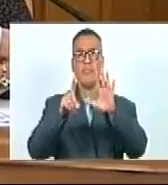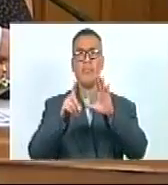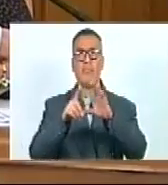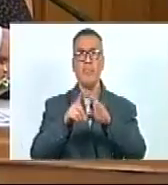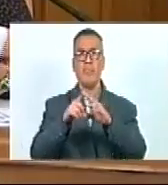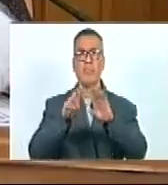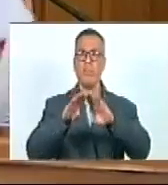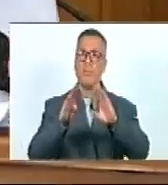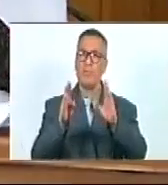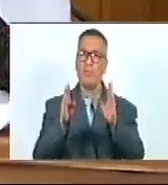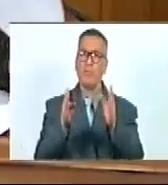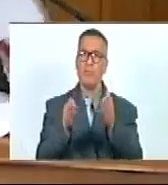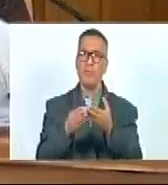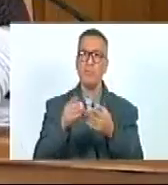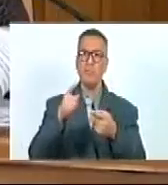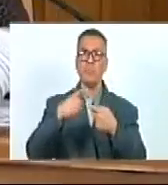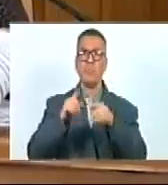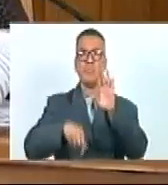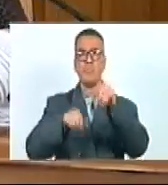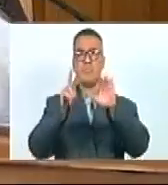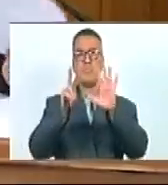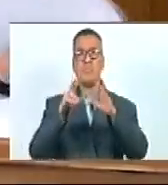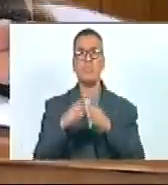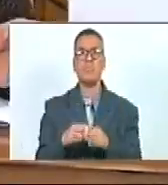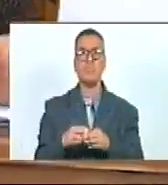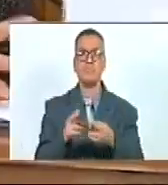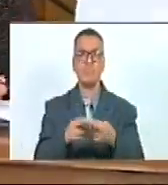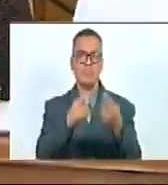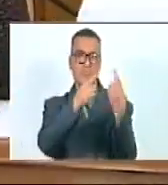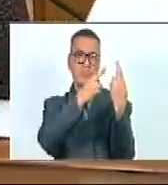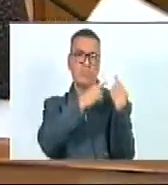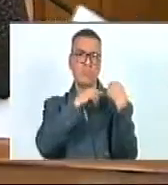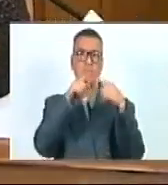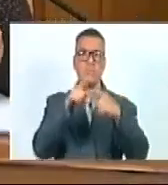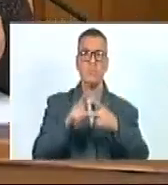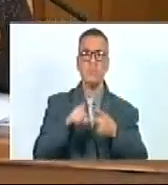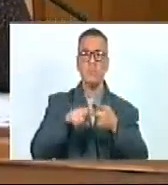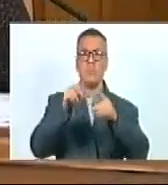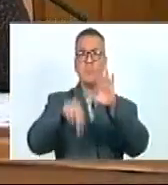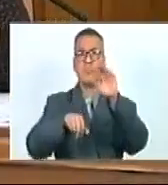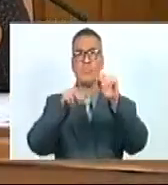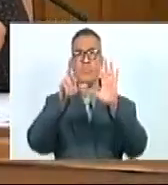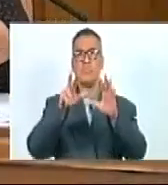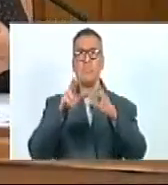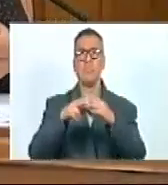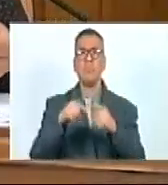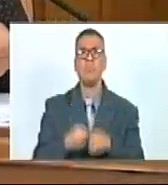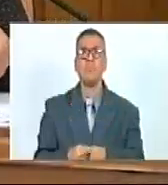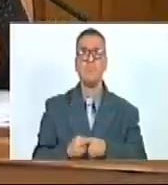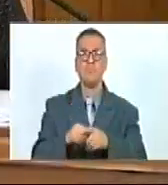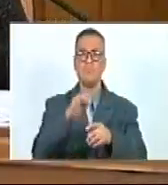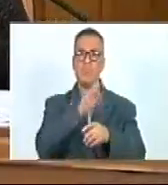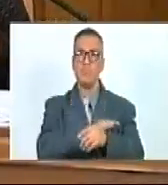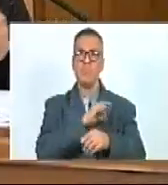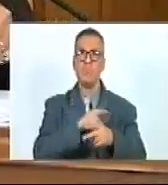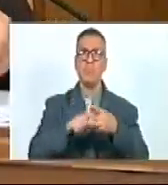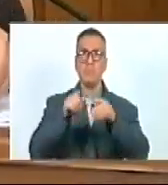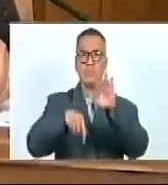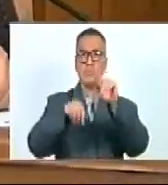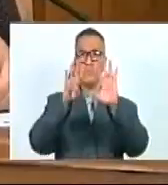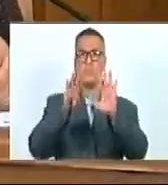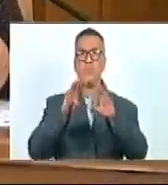Universalidad. 17. Responsabilidad. 18. Deber social. 19.